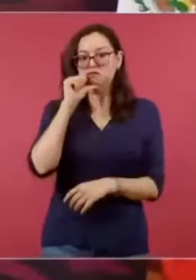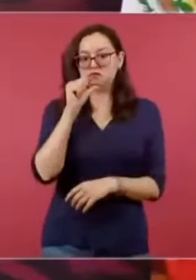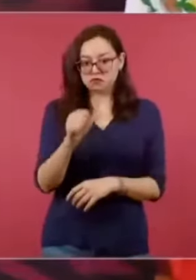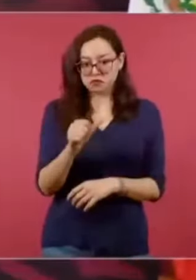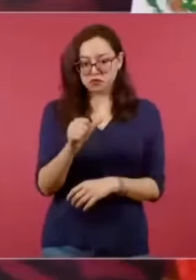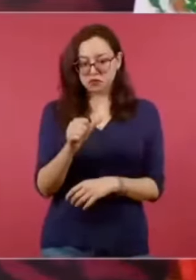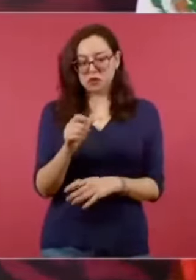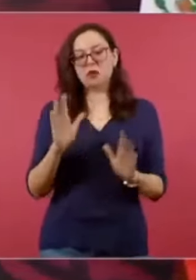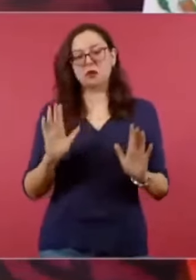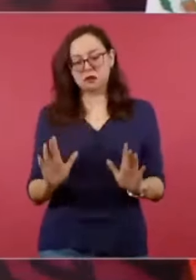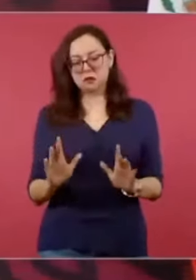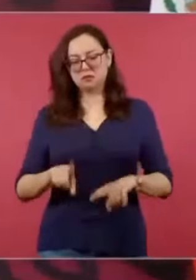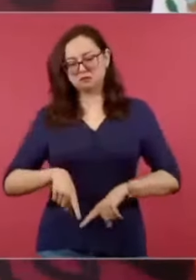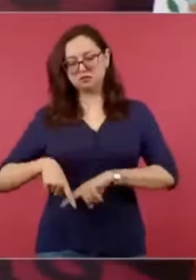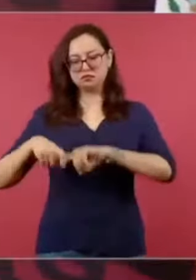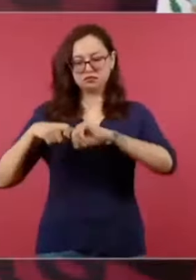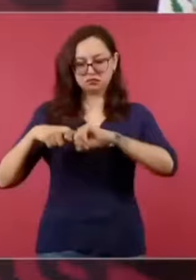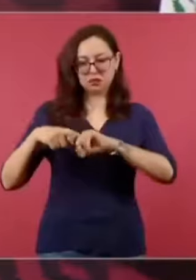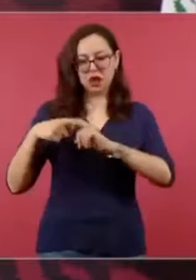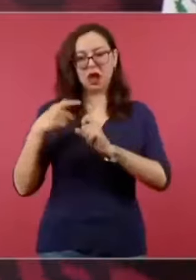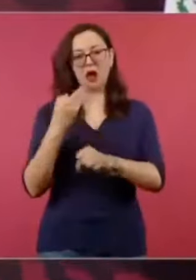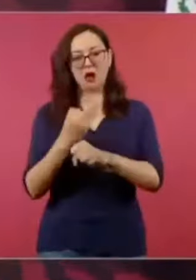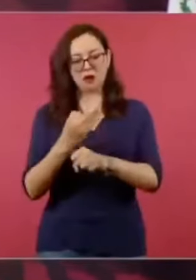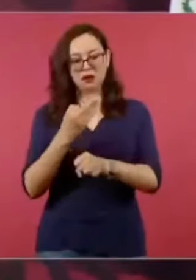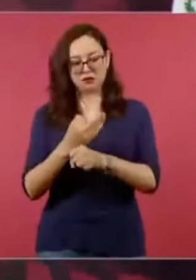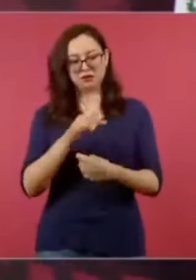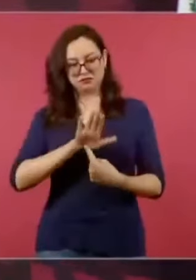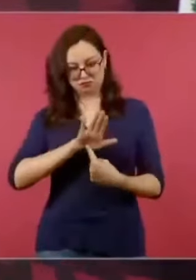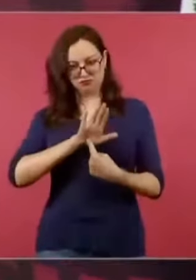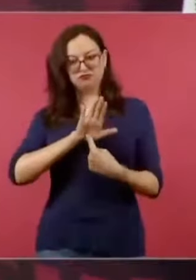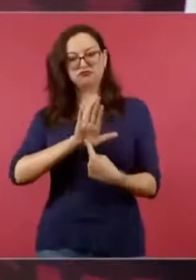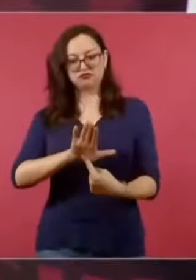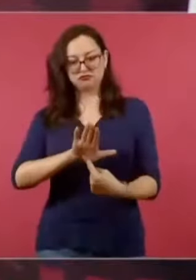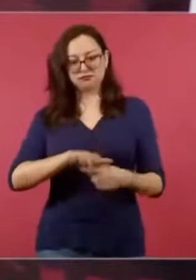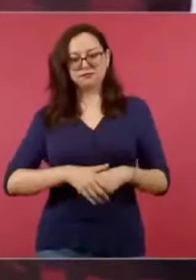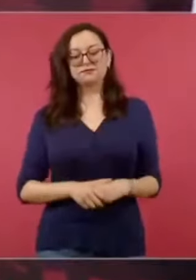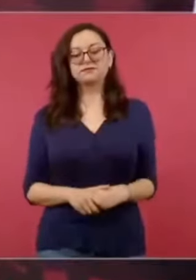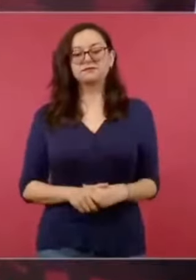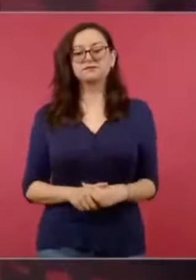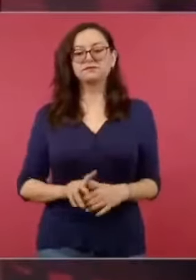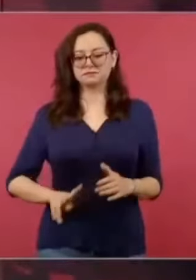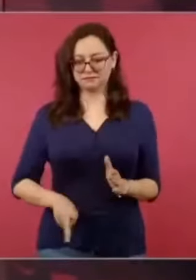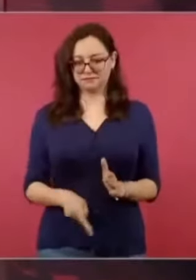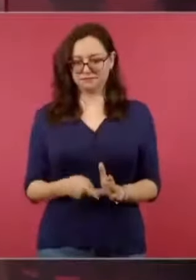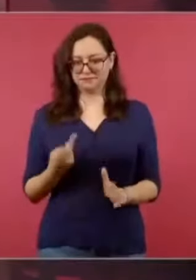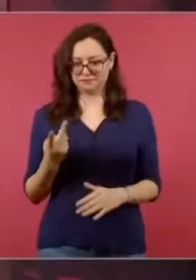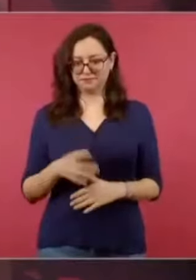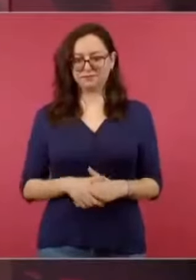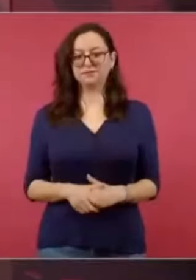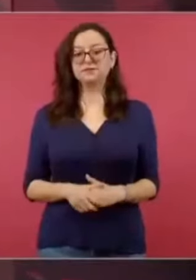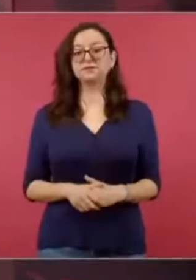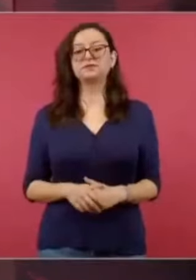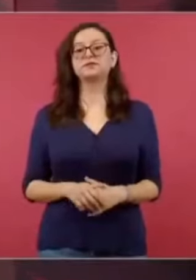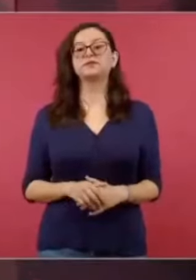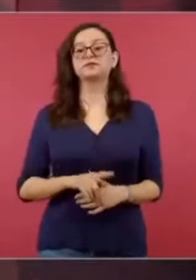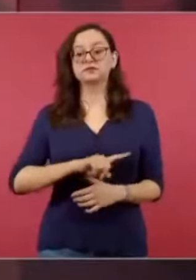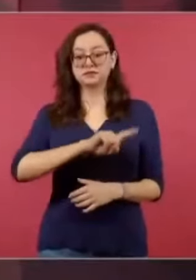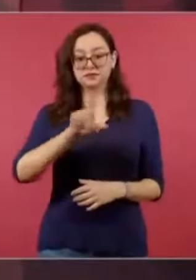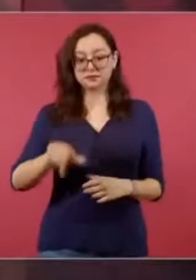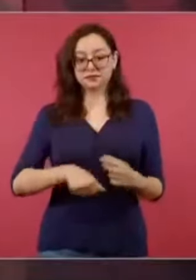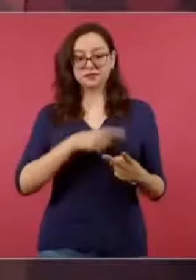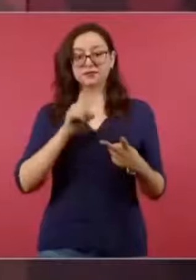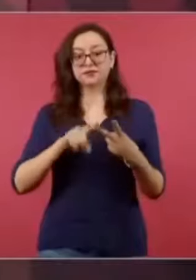escuchar a Elizabeth. Y luego el antropólogo Diego Prieto,